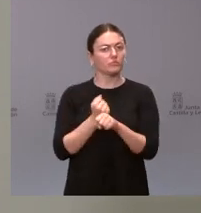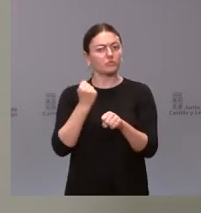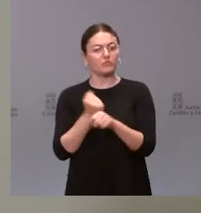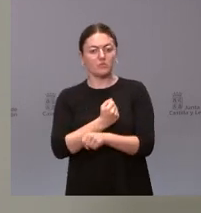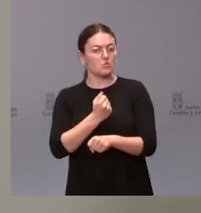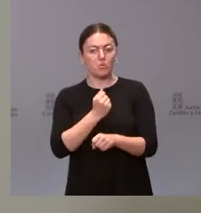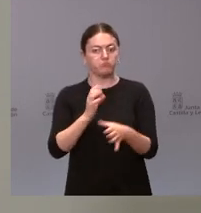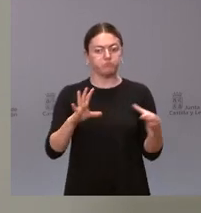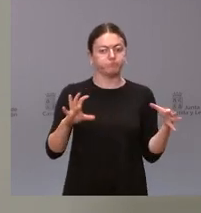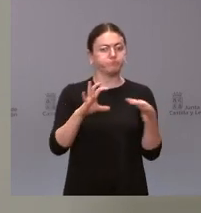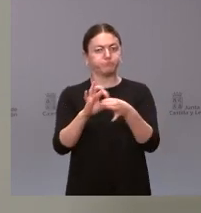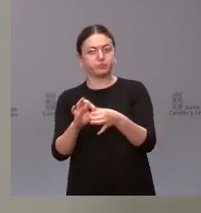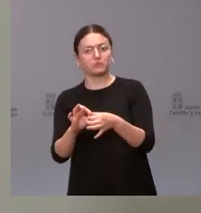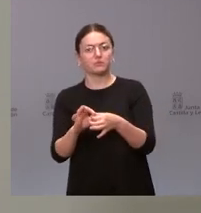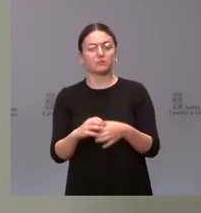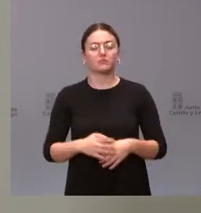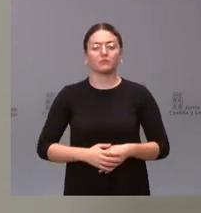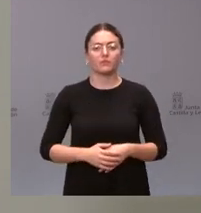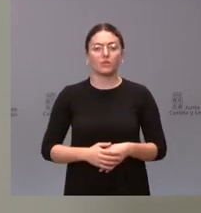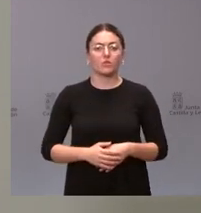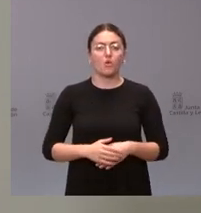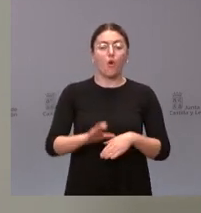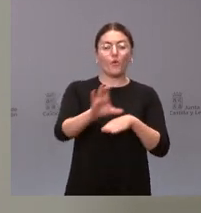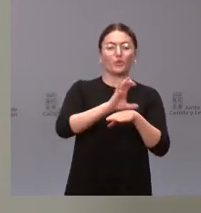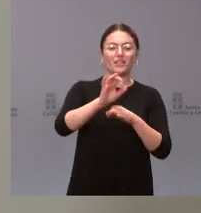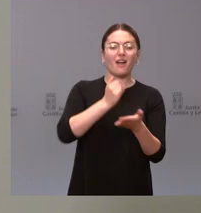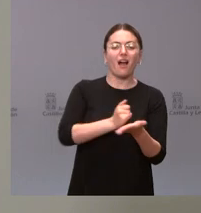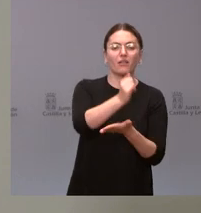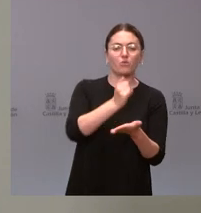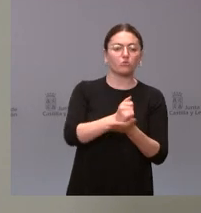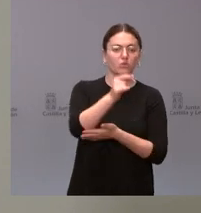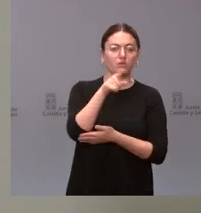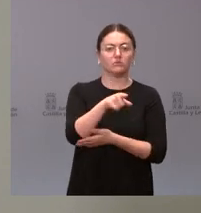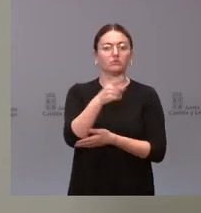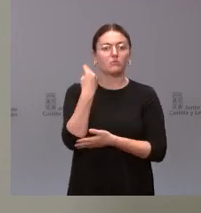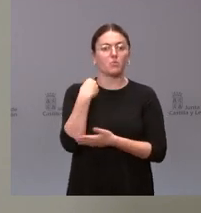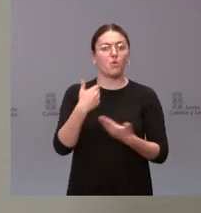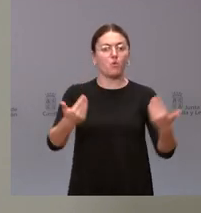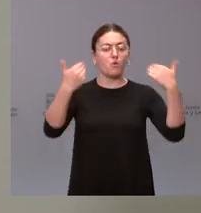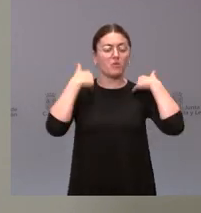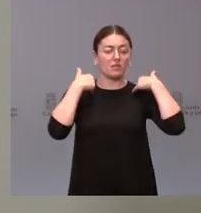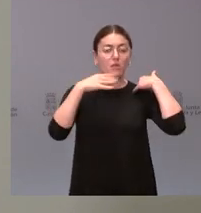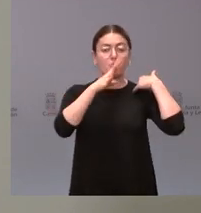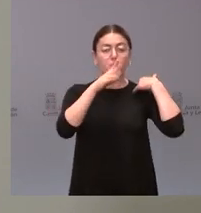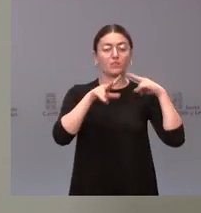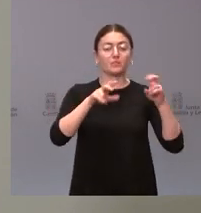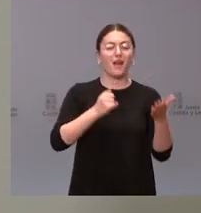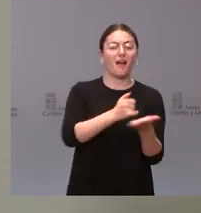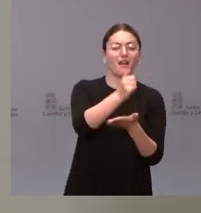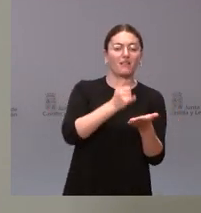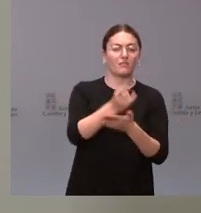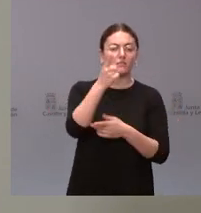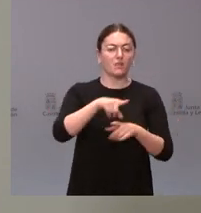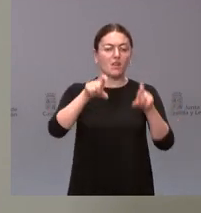la mano naturalmente la Consejería de Agricultura como usted señala por lo que corresponde de sus competencias en el ámbito agrario y de empresas